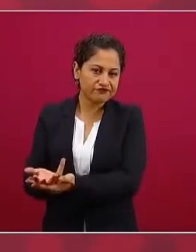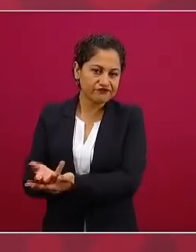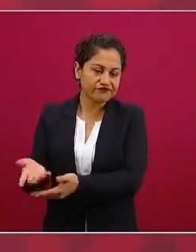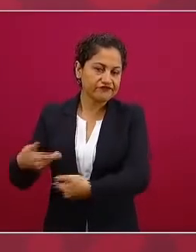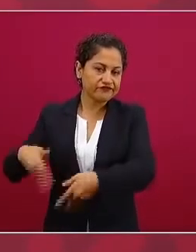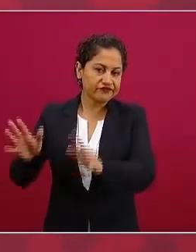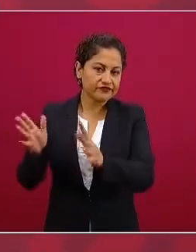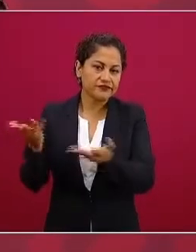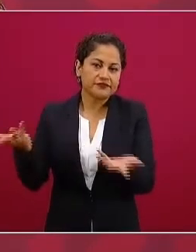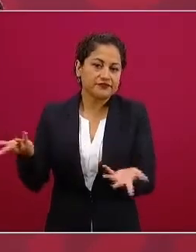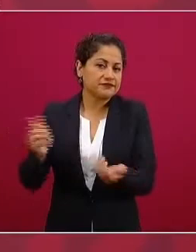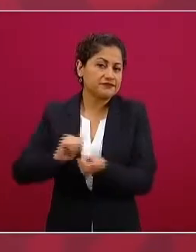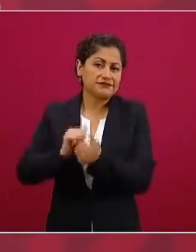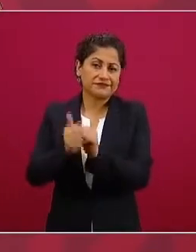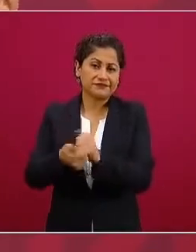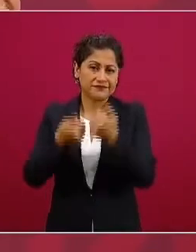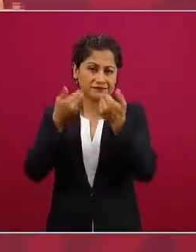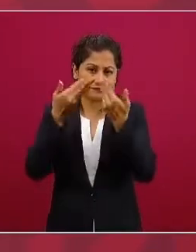pero